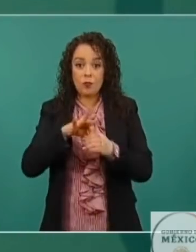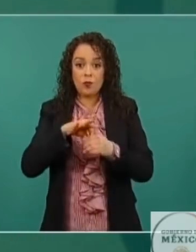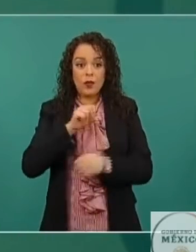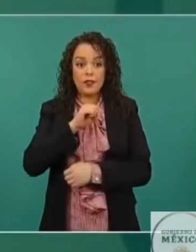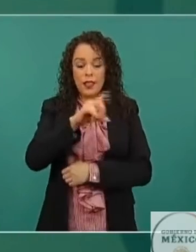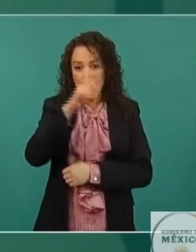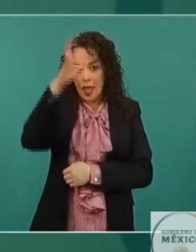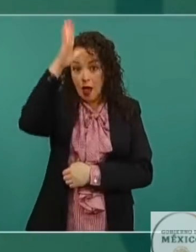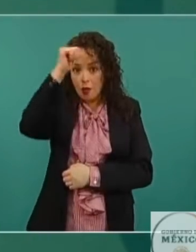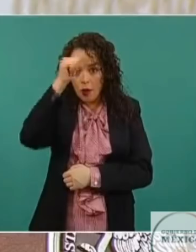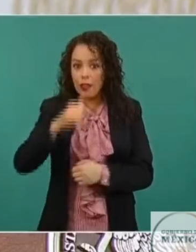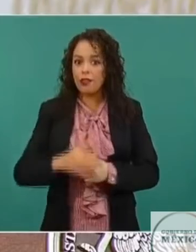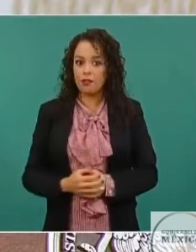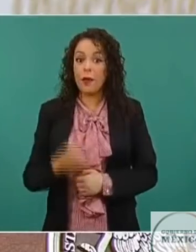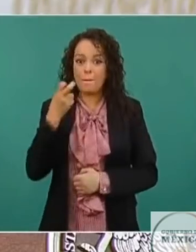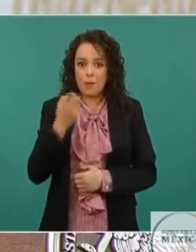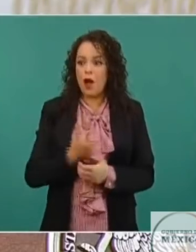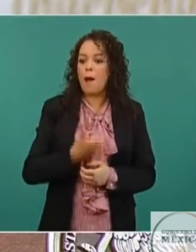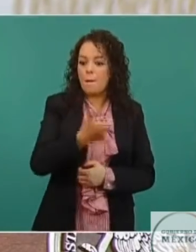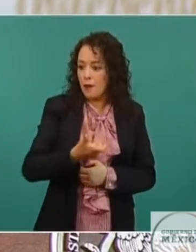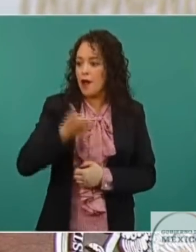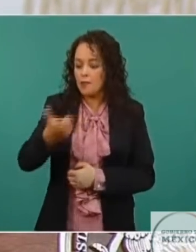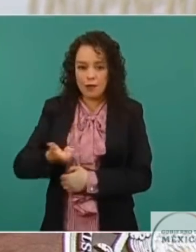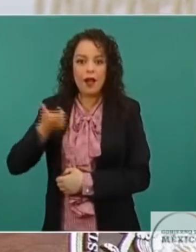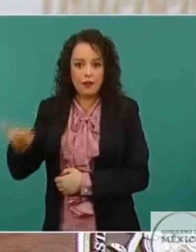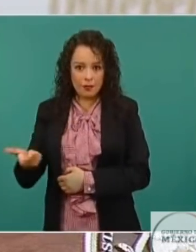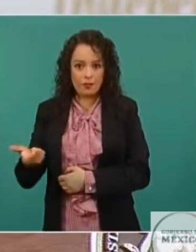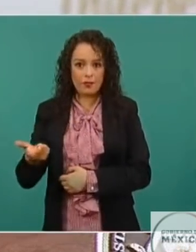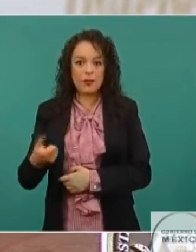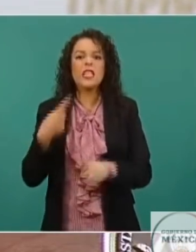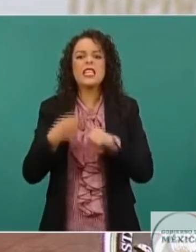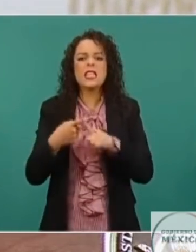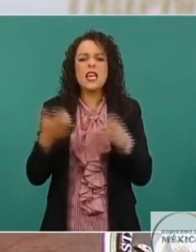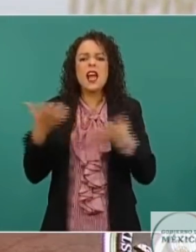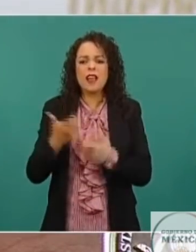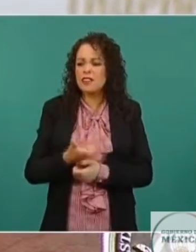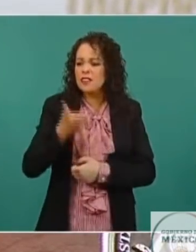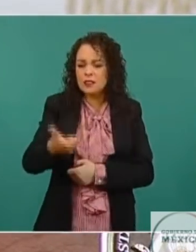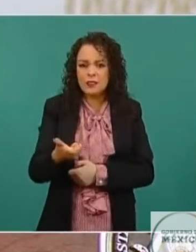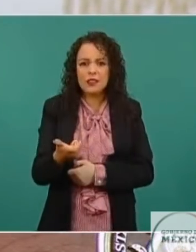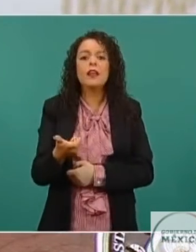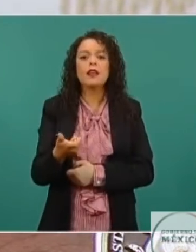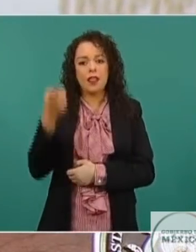Que el dinero lo entregó el director de Pemex de entonces.